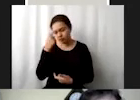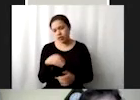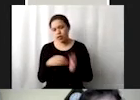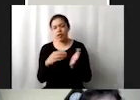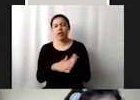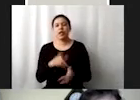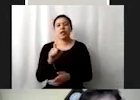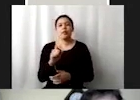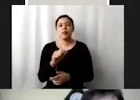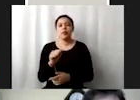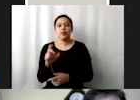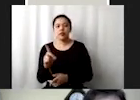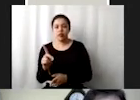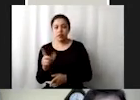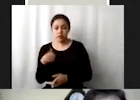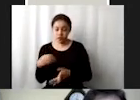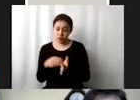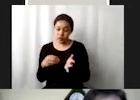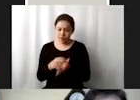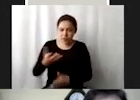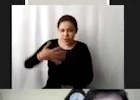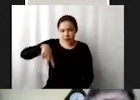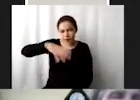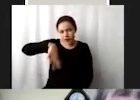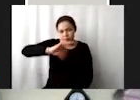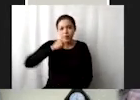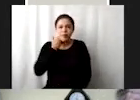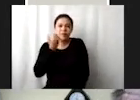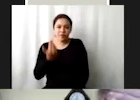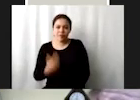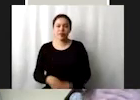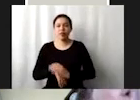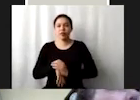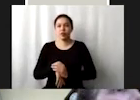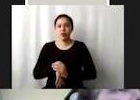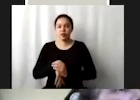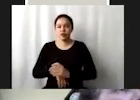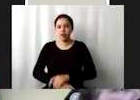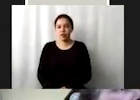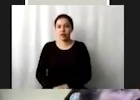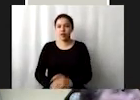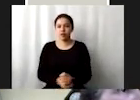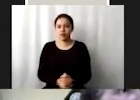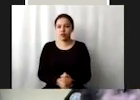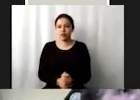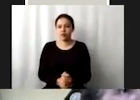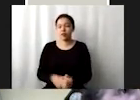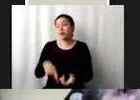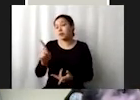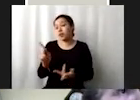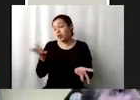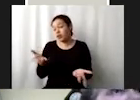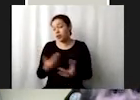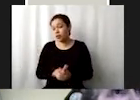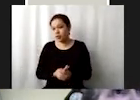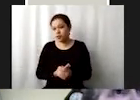todavía estoy tratando de encontrar esta información pero sin duda es una forma de